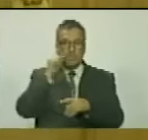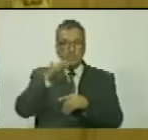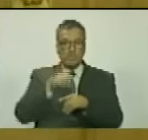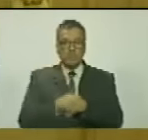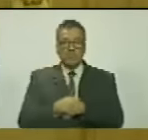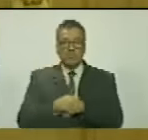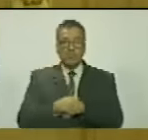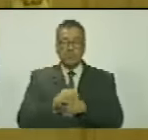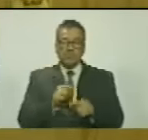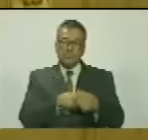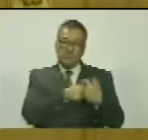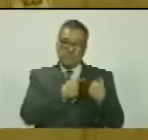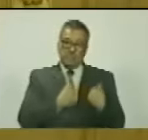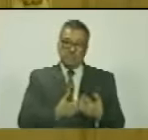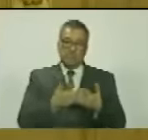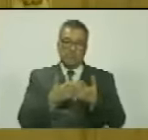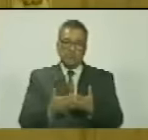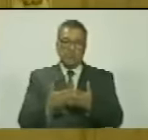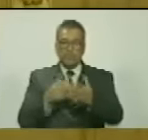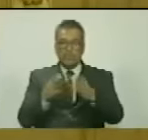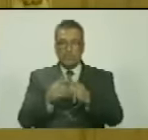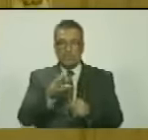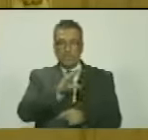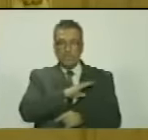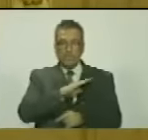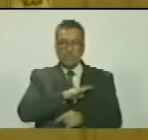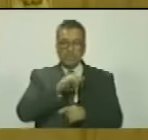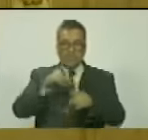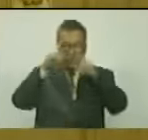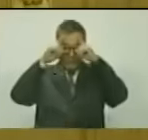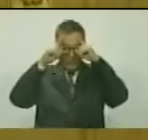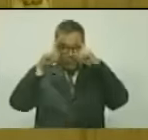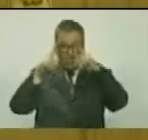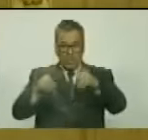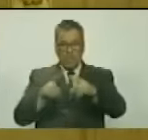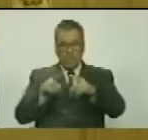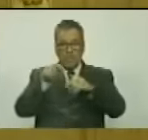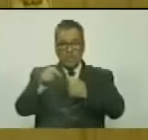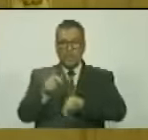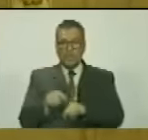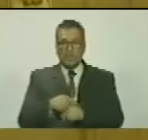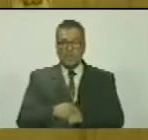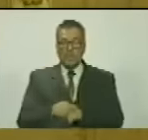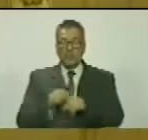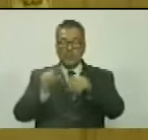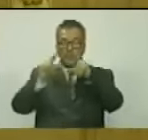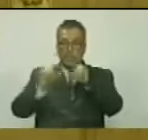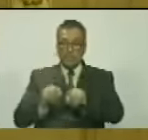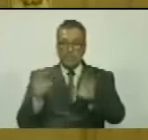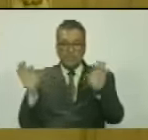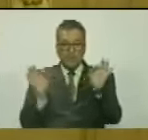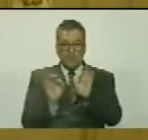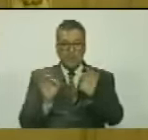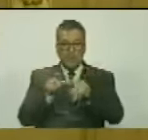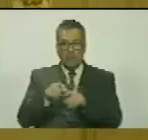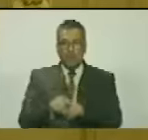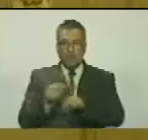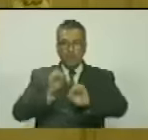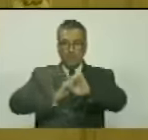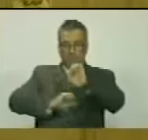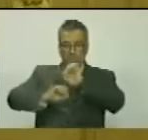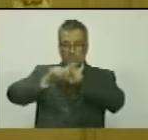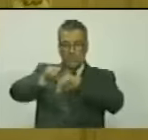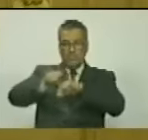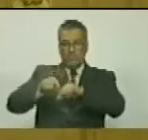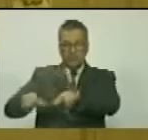con el corazón lleno de patria, decidido de manera irreductible, defender